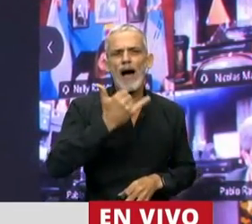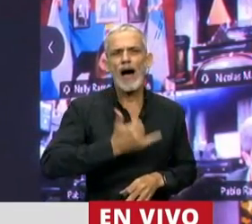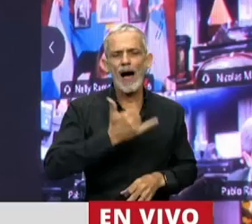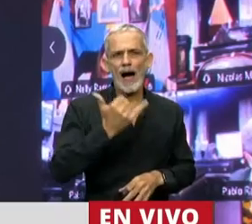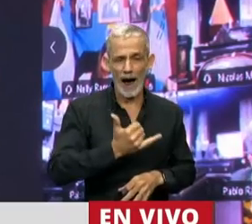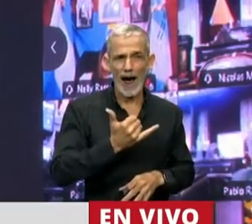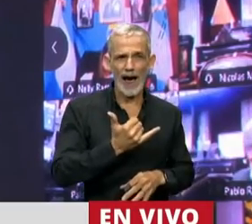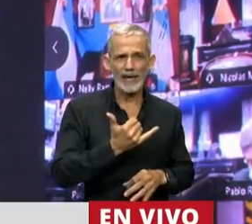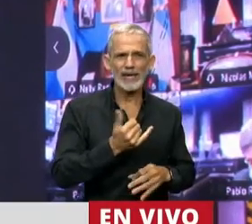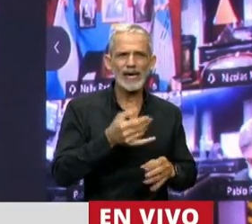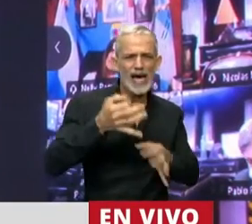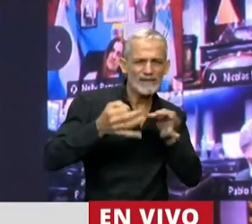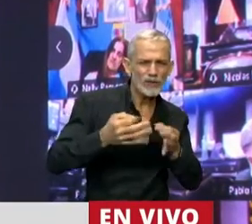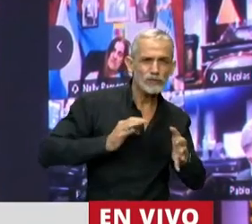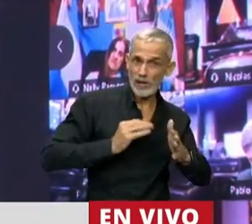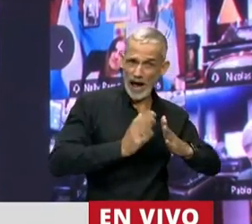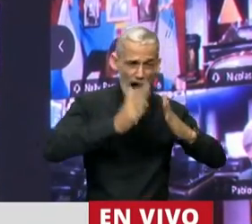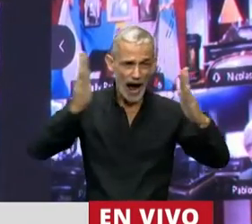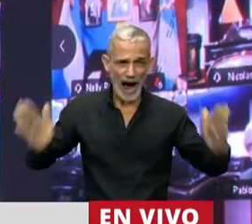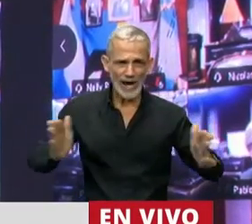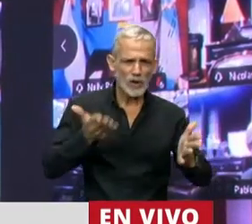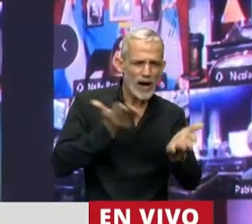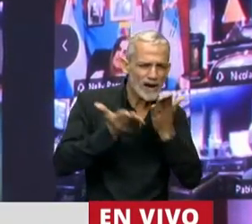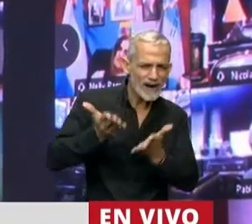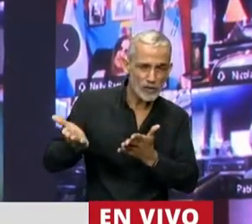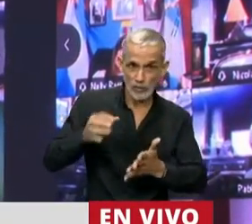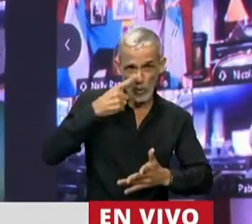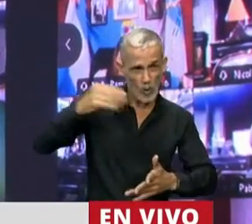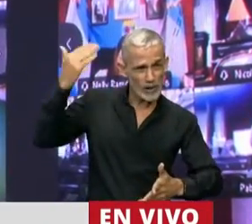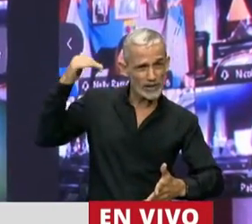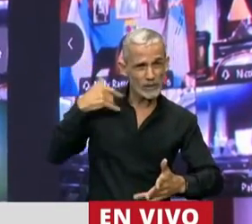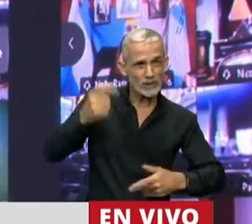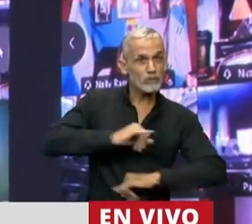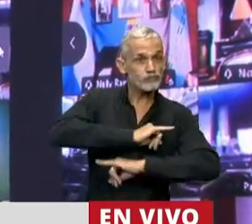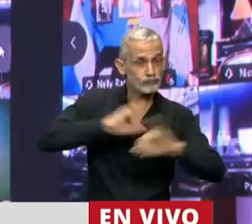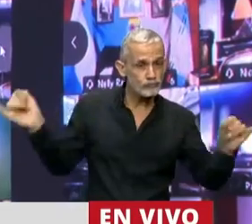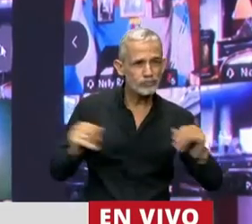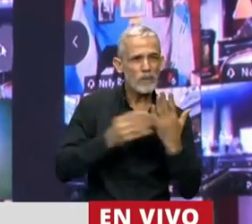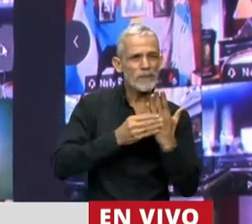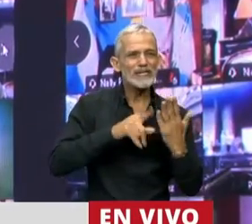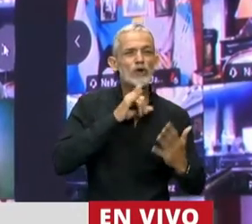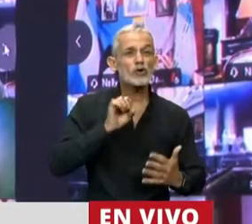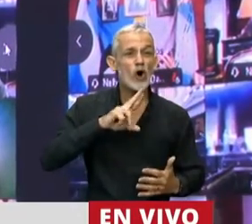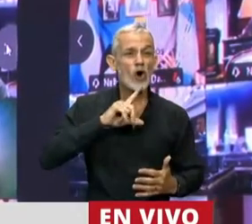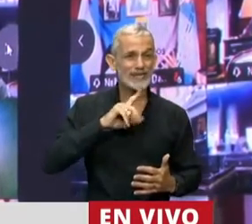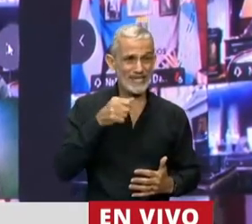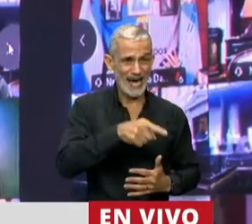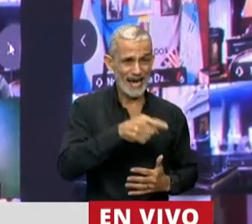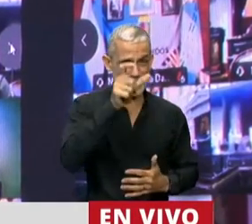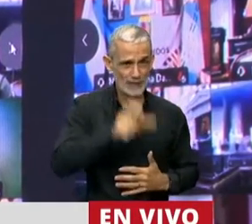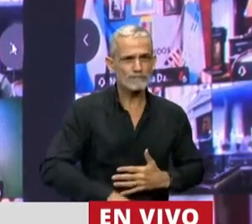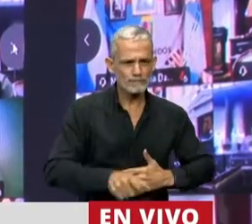evaluaciones anuales, en la última dada a conocer por el ministro Trota y que corresponde